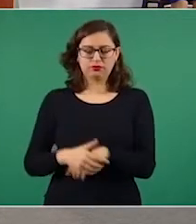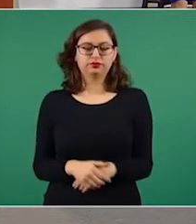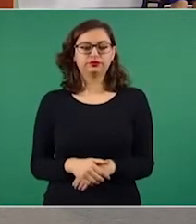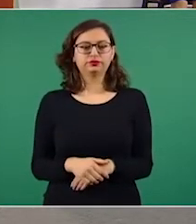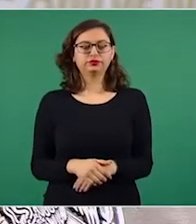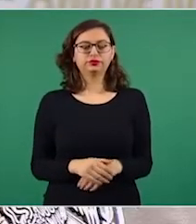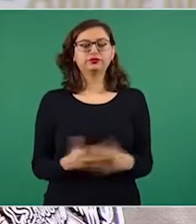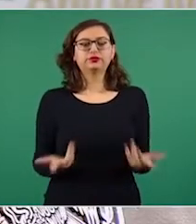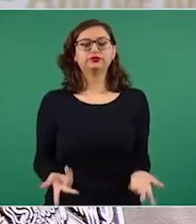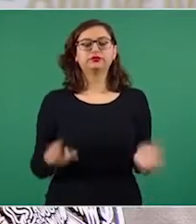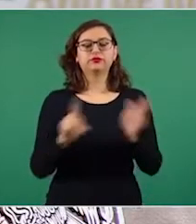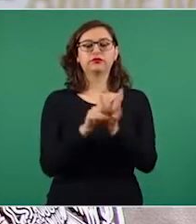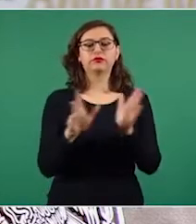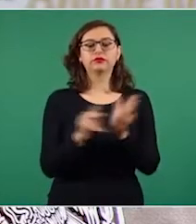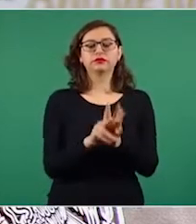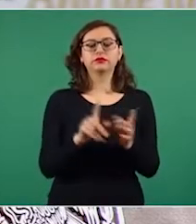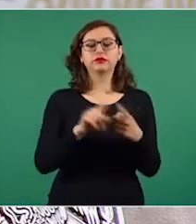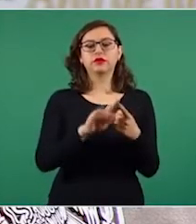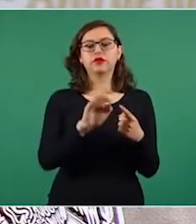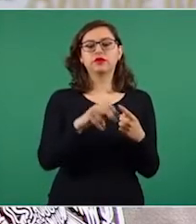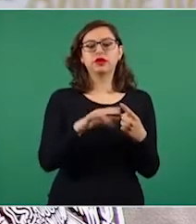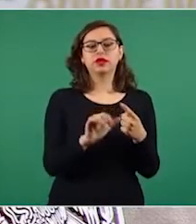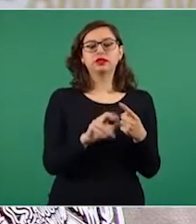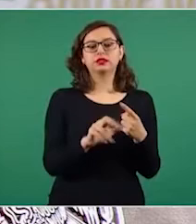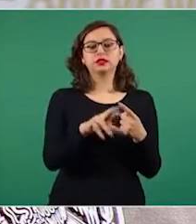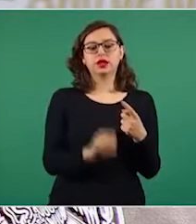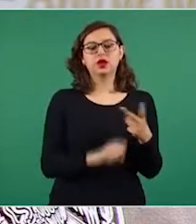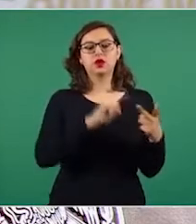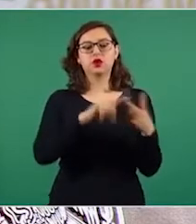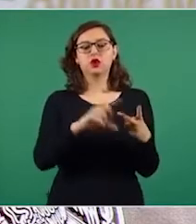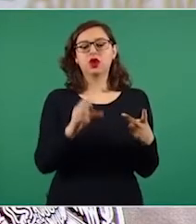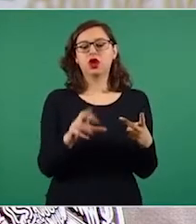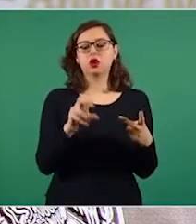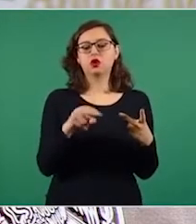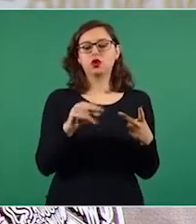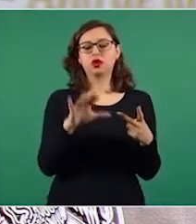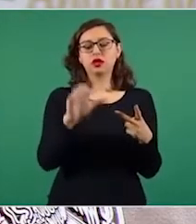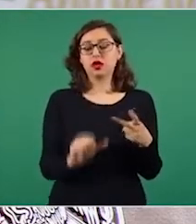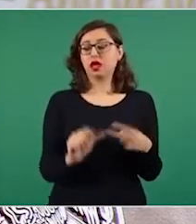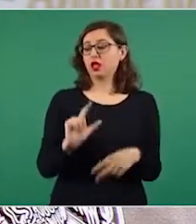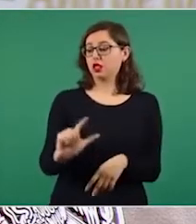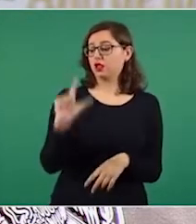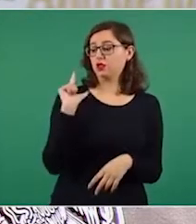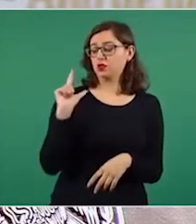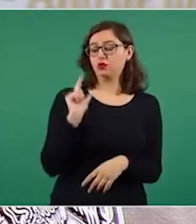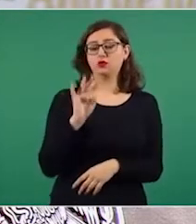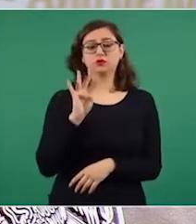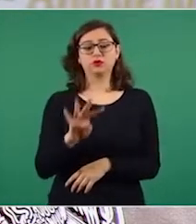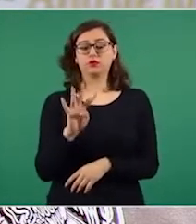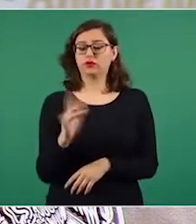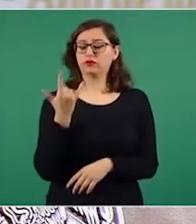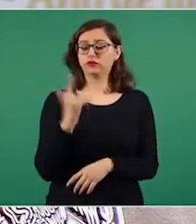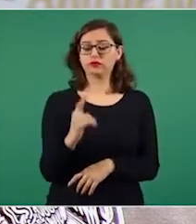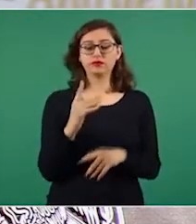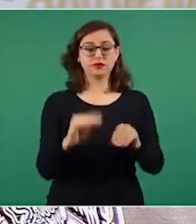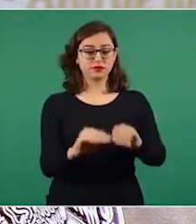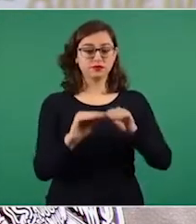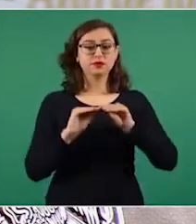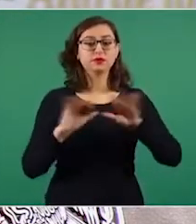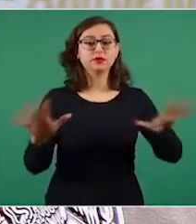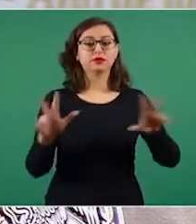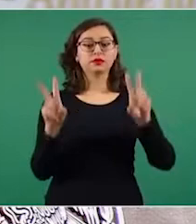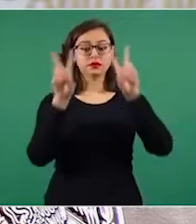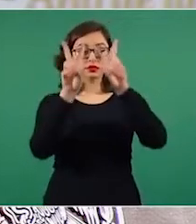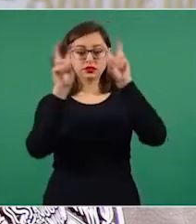Los periódicos El Financiero y La Crónica, entre otros, publicaron este lunes 19 de julio notas